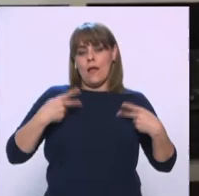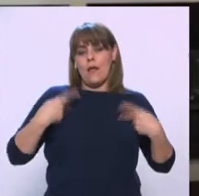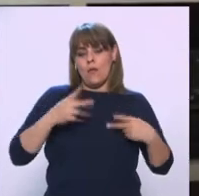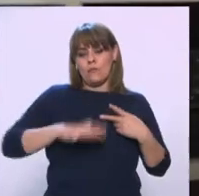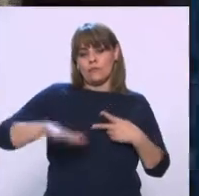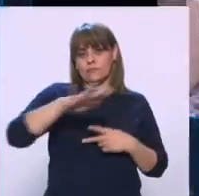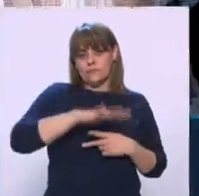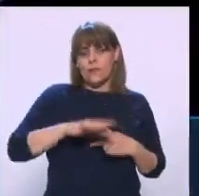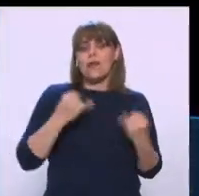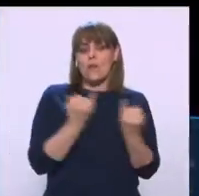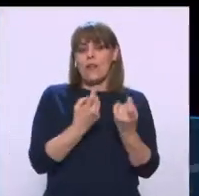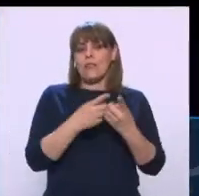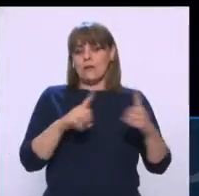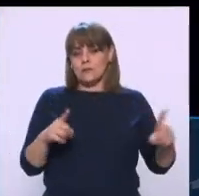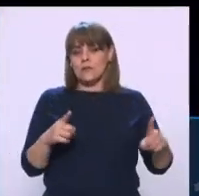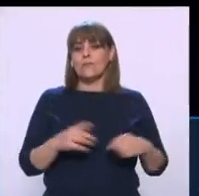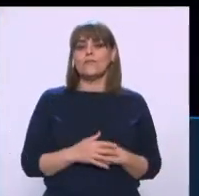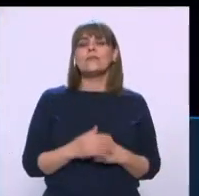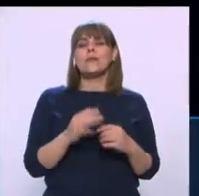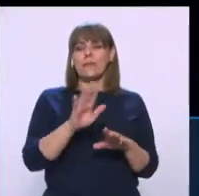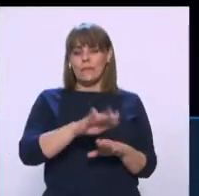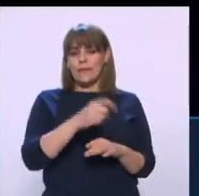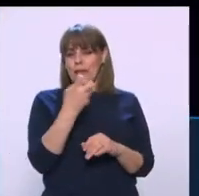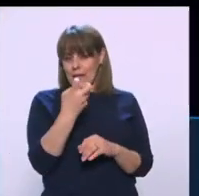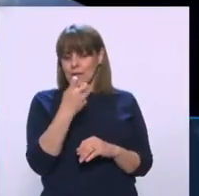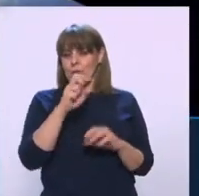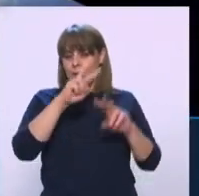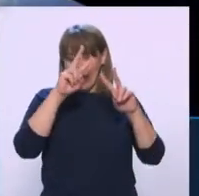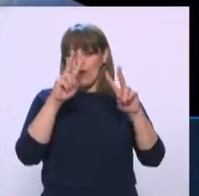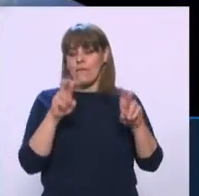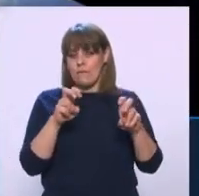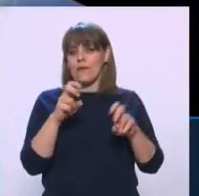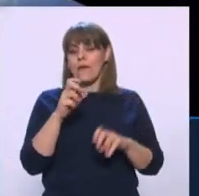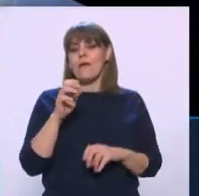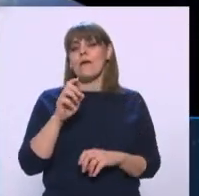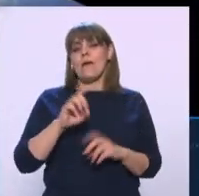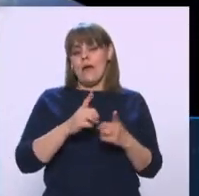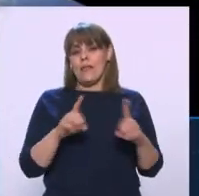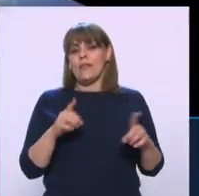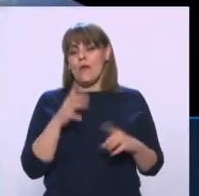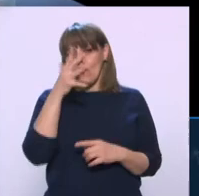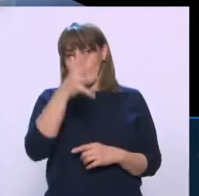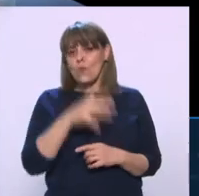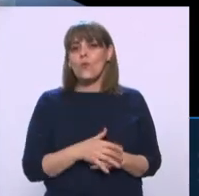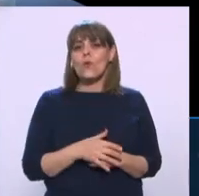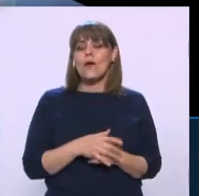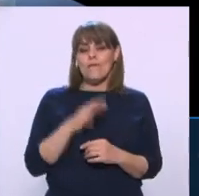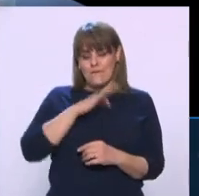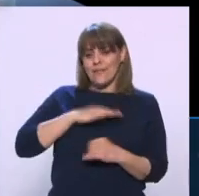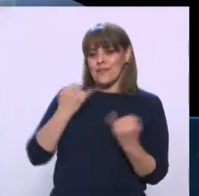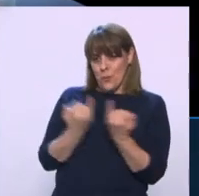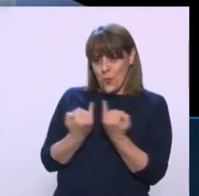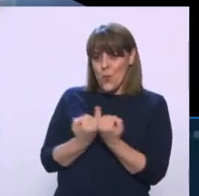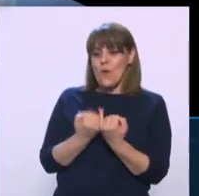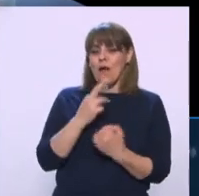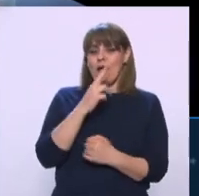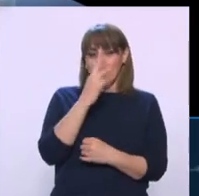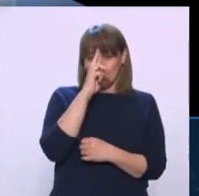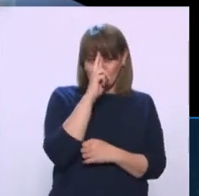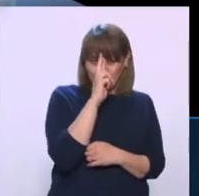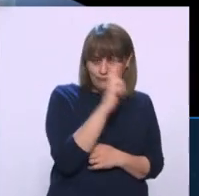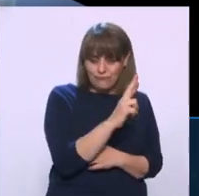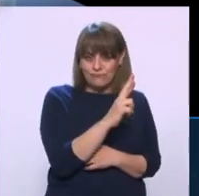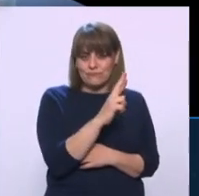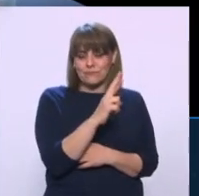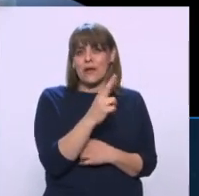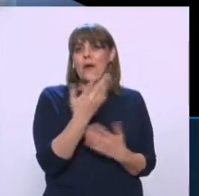Simón, y justo para hablar del futuro, porque, bueno, te felicito, te felicito, por supuesto, también, este reconocimiento, más allá